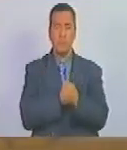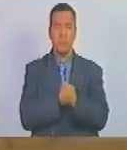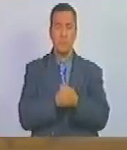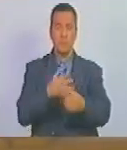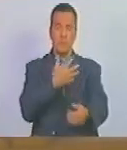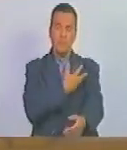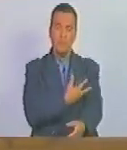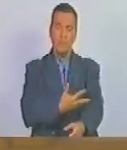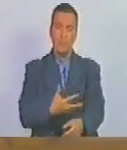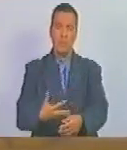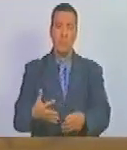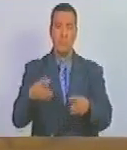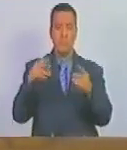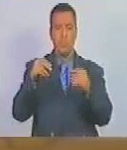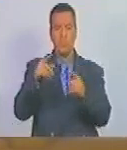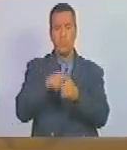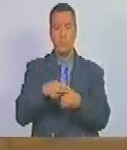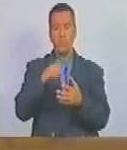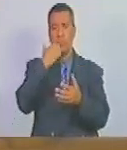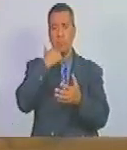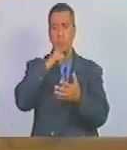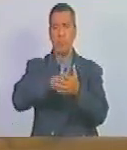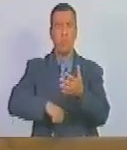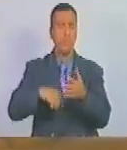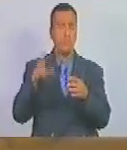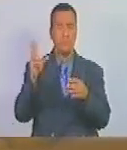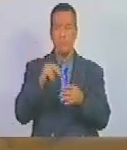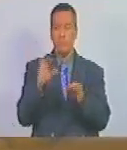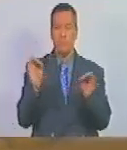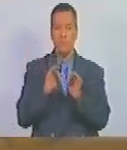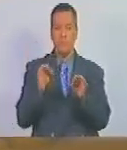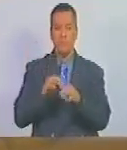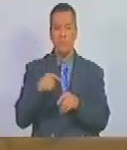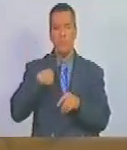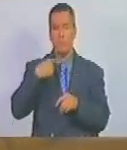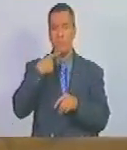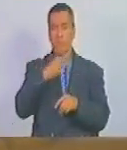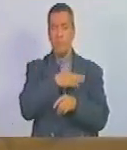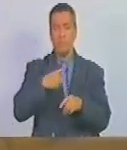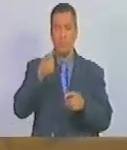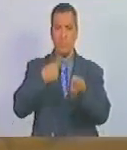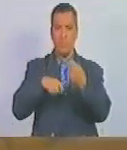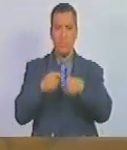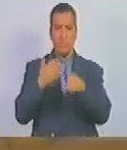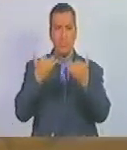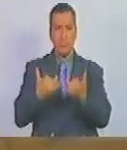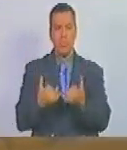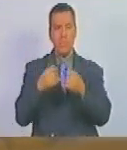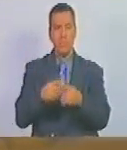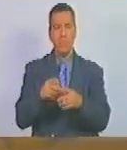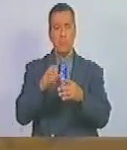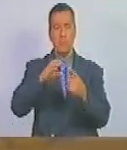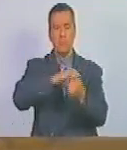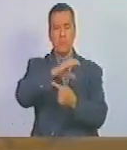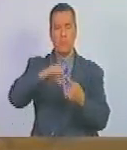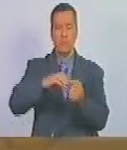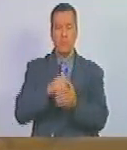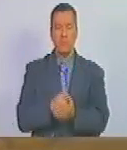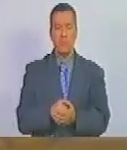sangre no son muñecas vacías como las que quieren vender ahora a través de la máquina cultural